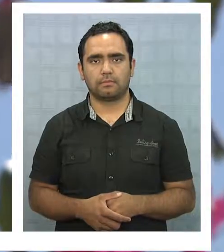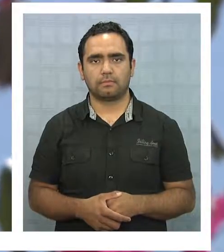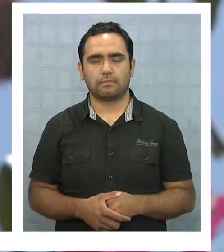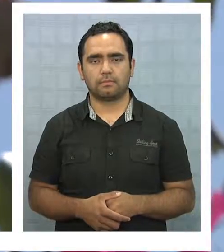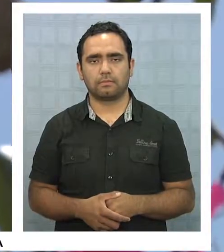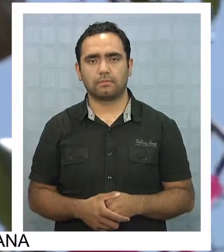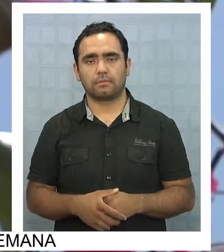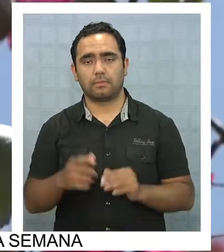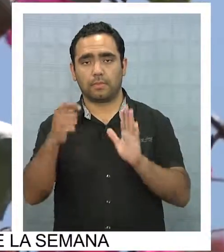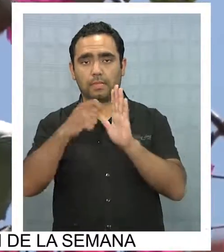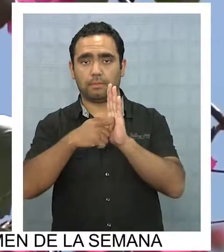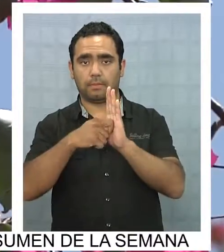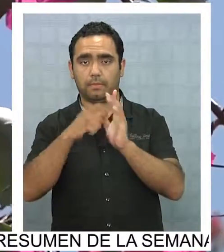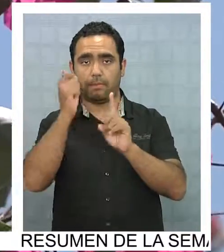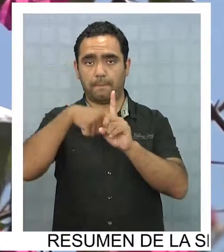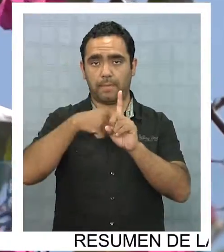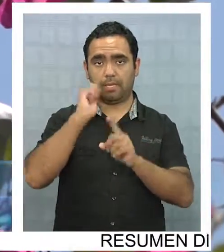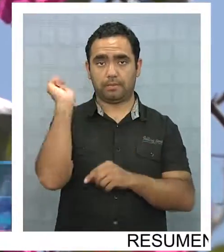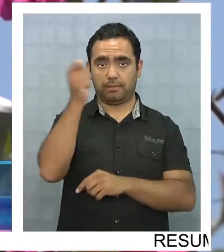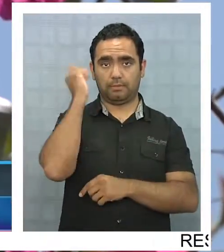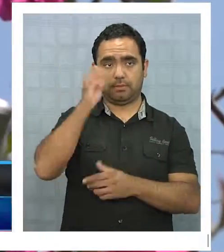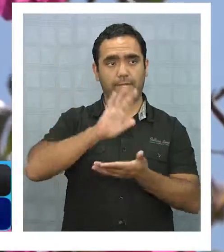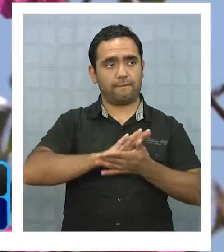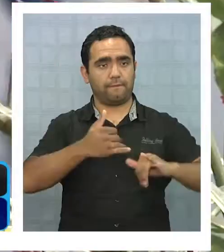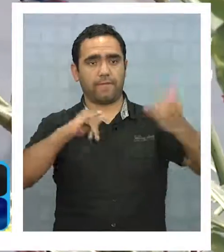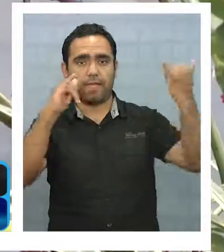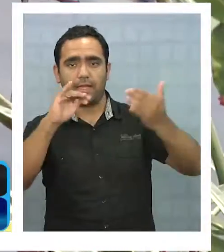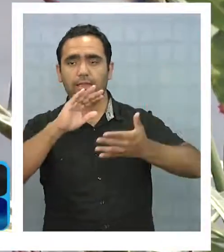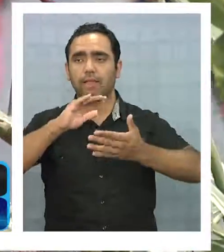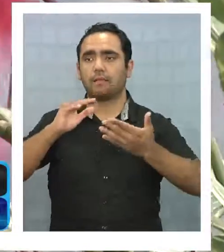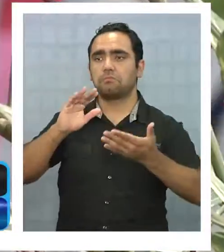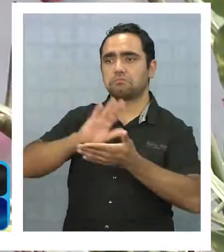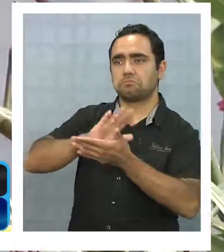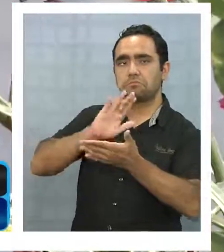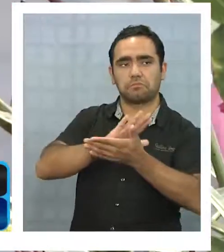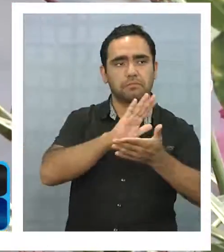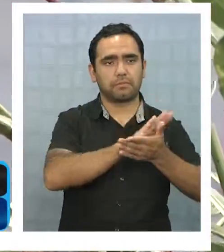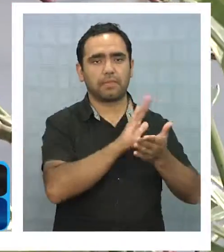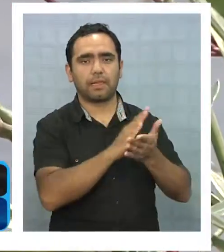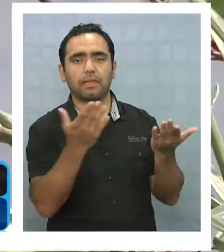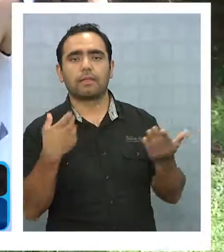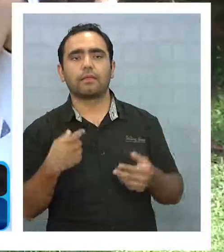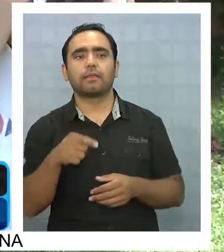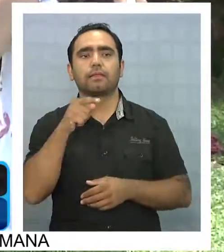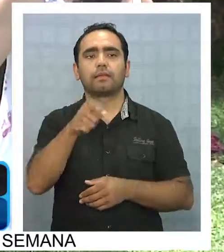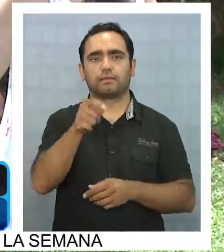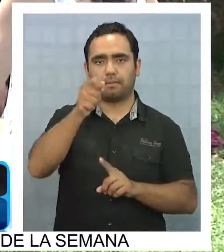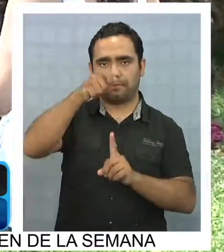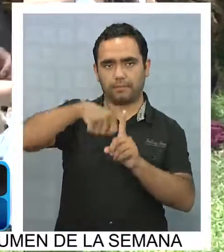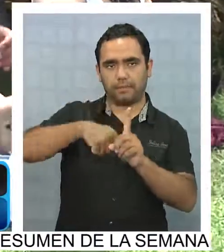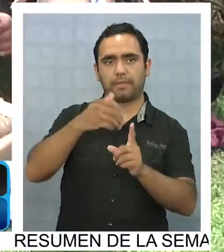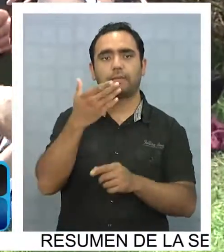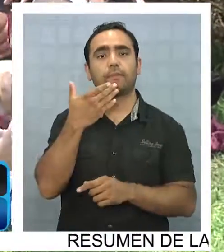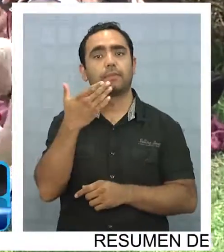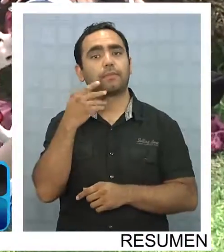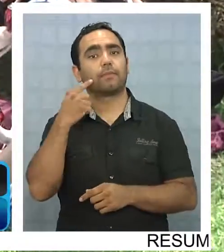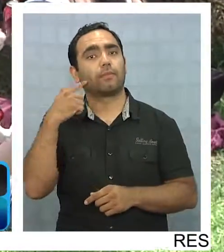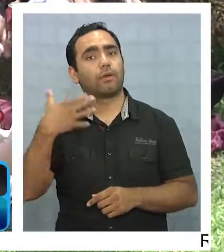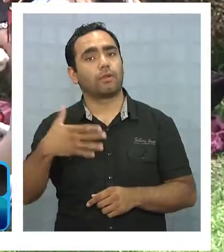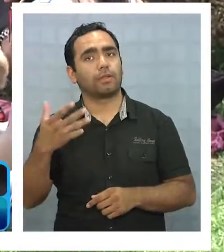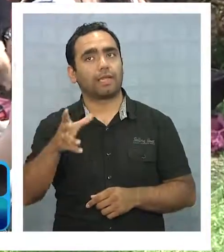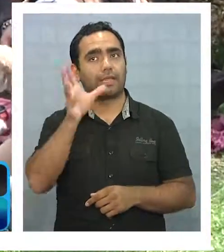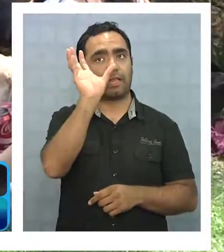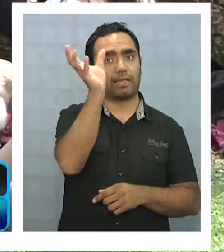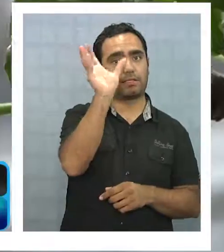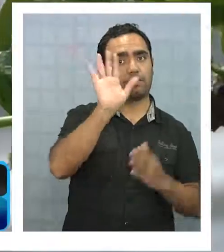Aunque septiembre es sinónimo de fiestas y celebraciones, también destaca como un mes donde se produce un significativo cambio